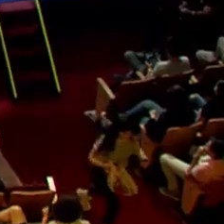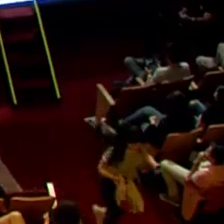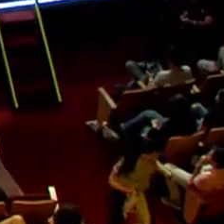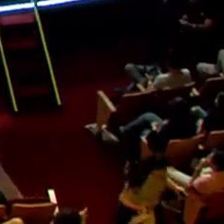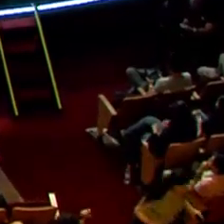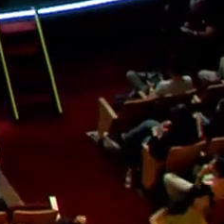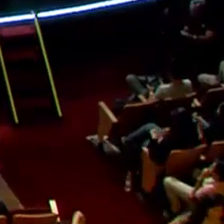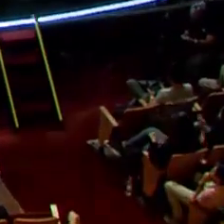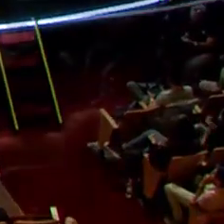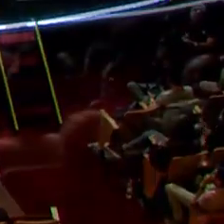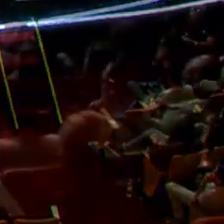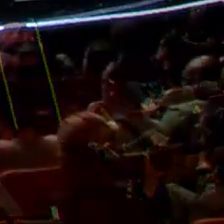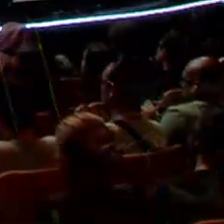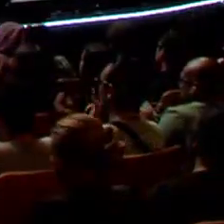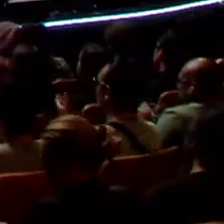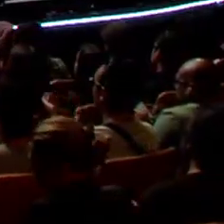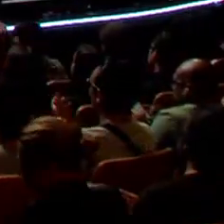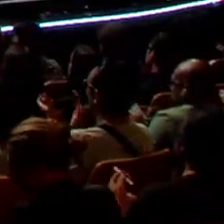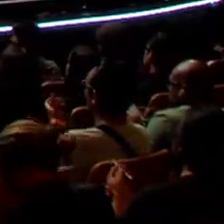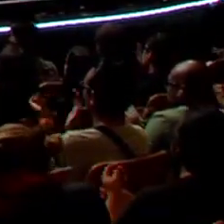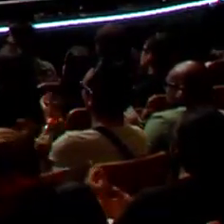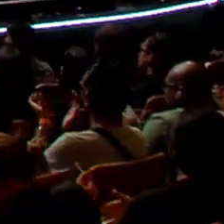¿Cómo fue? Hola.